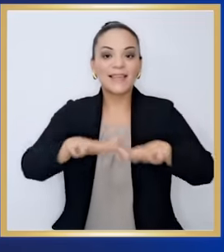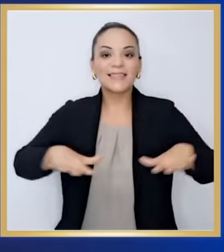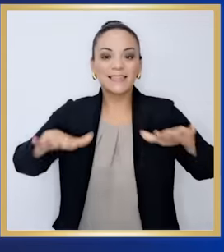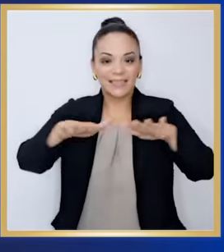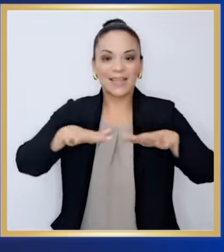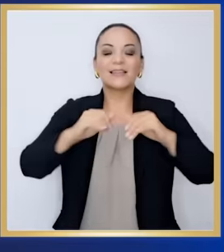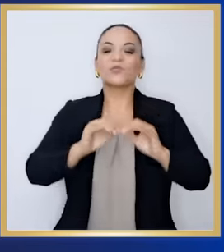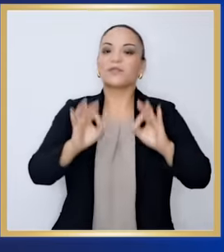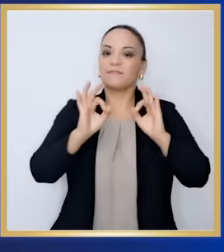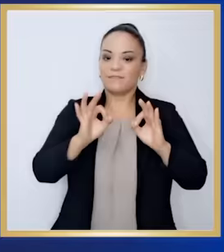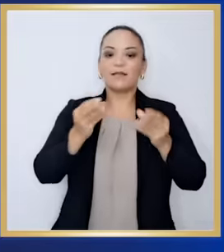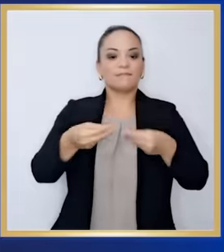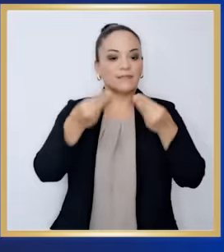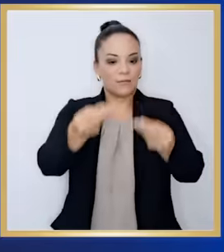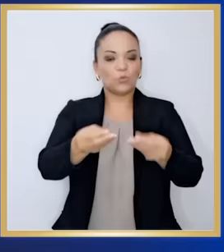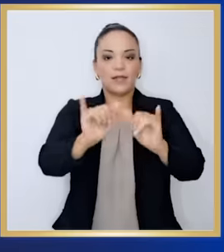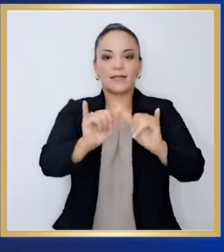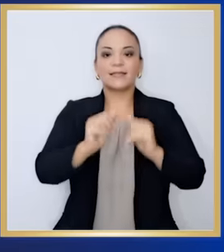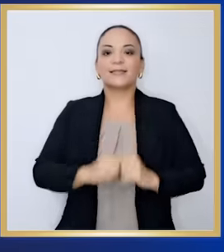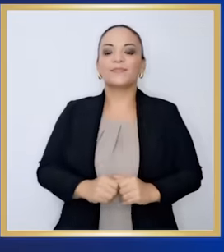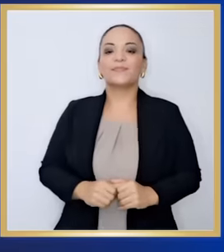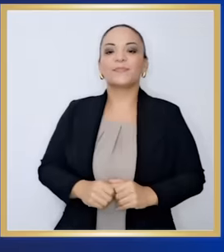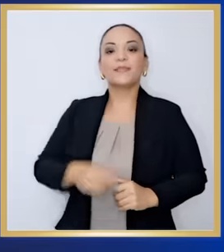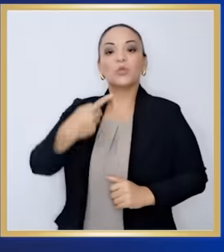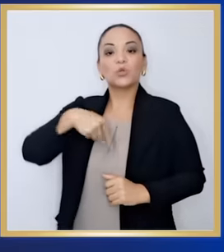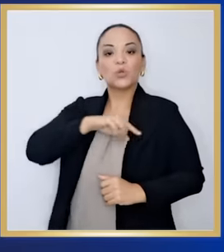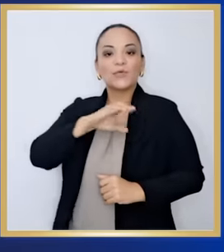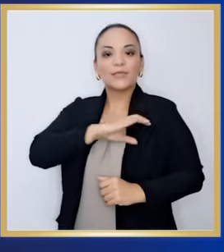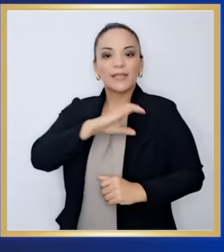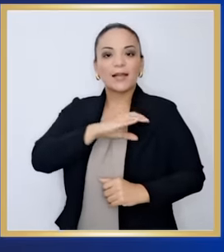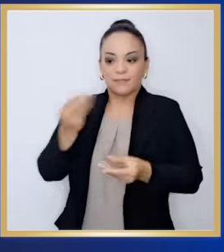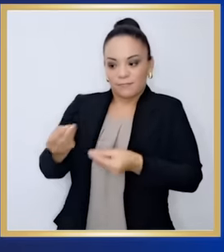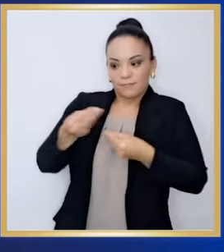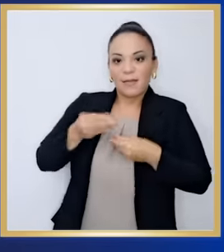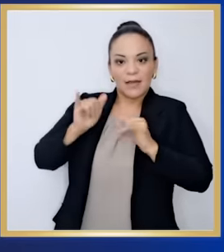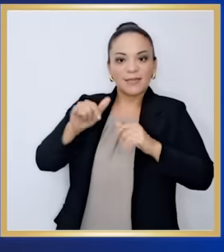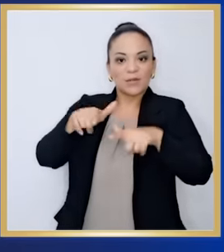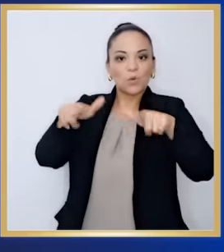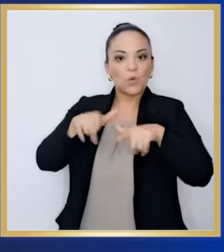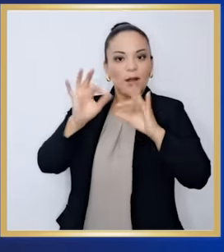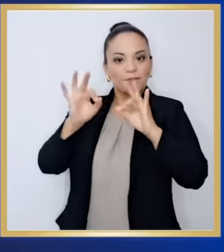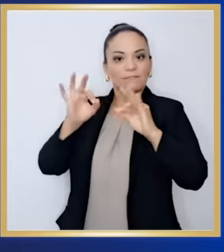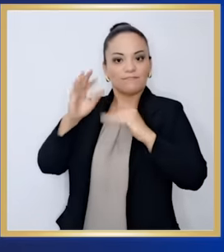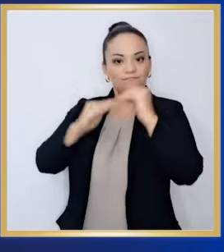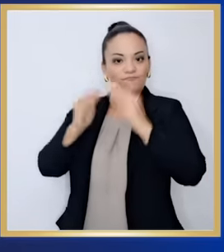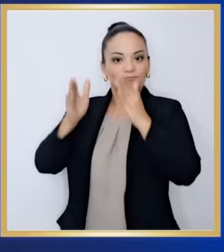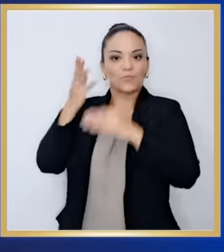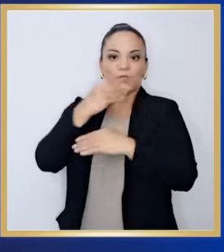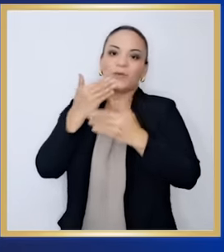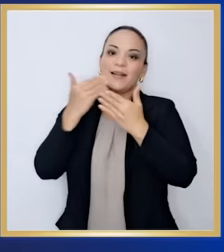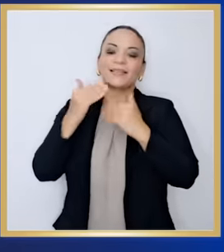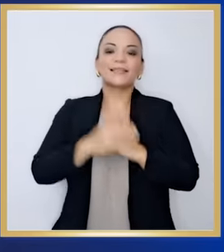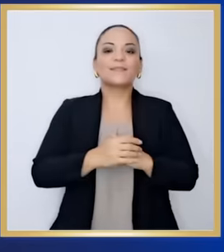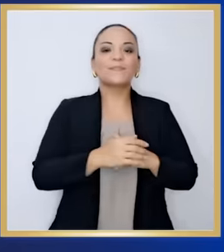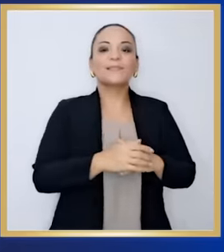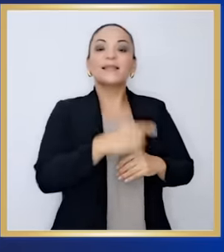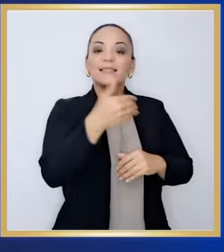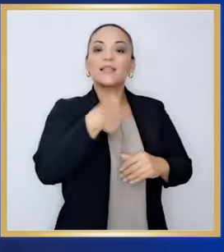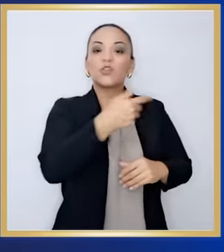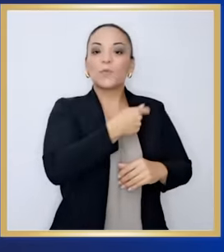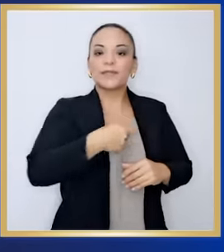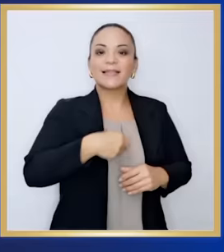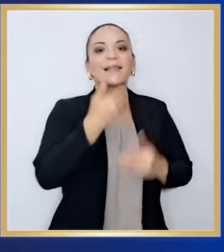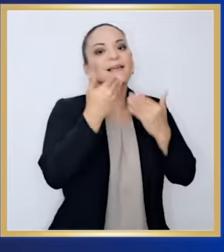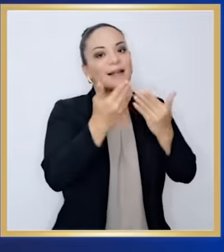instalaciones y estamos muy agradecidos. especialmente, señor presidente, a ustedes por hacer posible esta realidad que hoy estamos viviendo acá en Esparta. Que disfruten